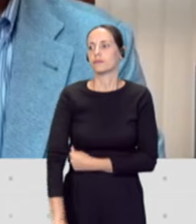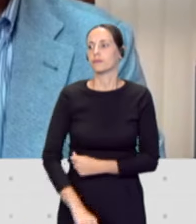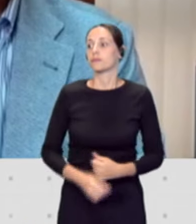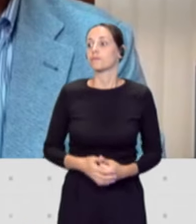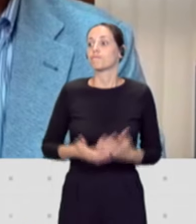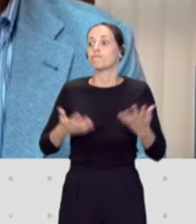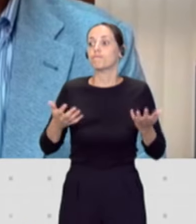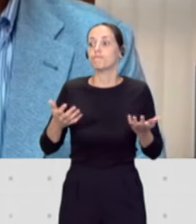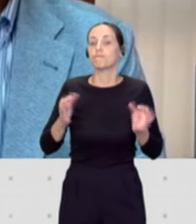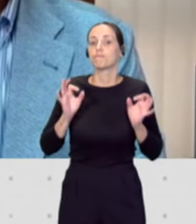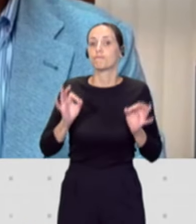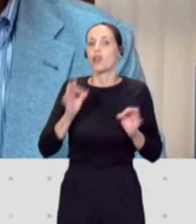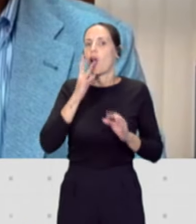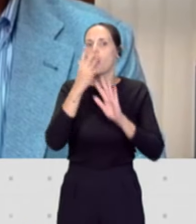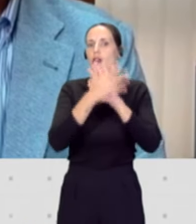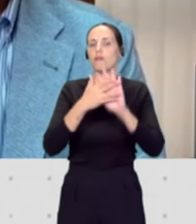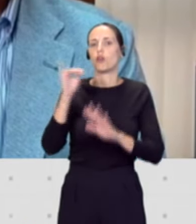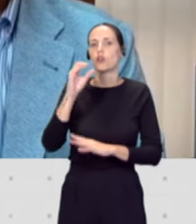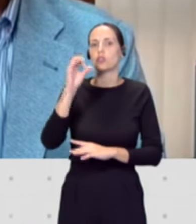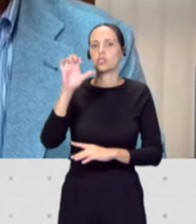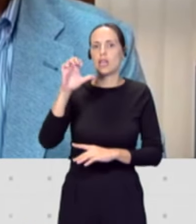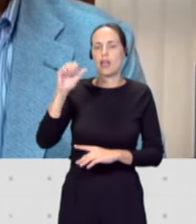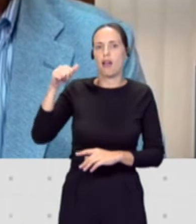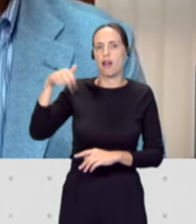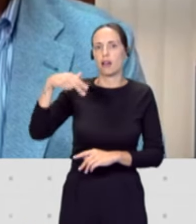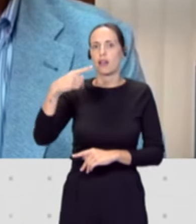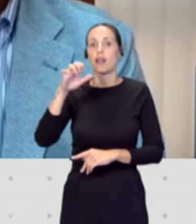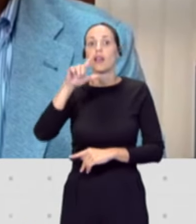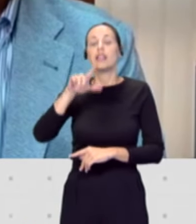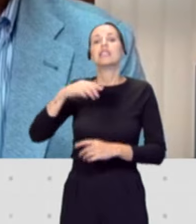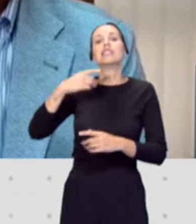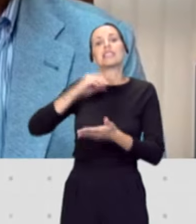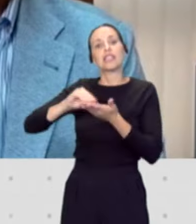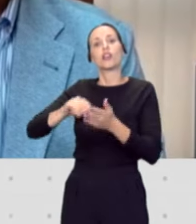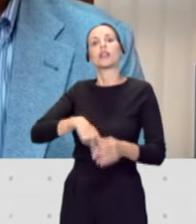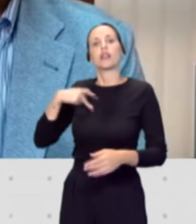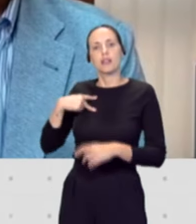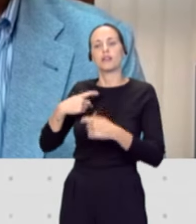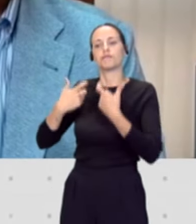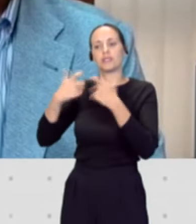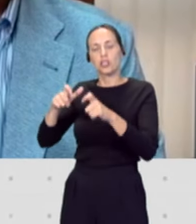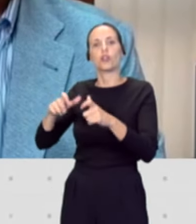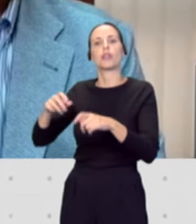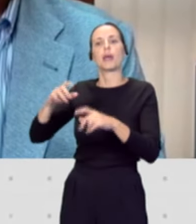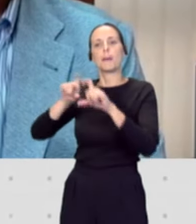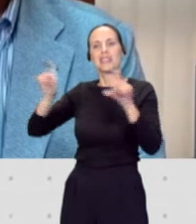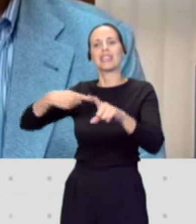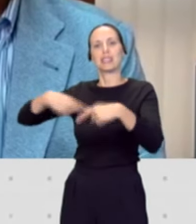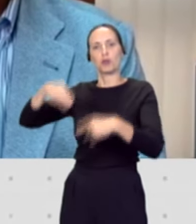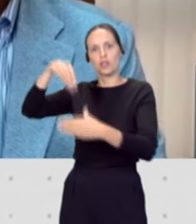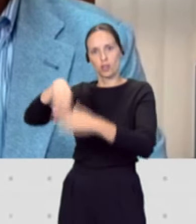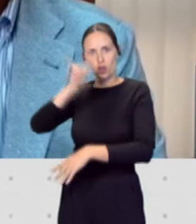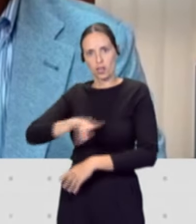Bueno, pues le vamos a preguntar a José Ángel Hernández, que es secretario general de la Federación de Empresas del Transporte de Canarias. Nos puede atender hasta la hora de la mañana. ¿Qué tal? Muy buenos días.